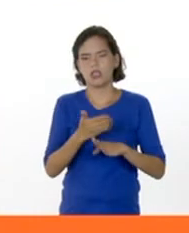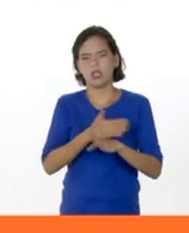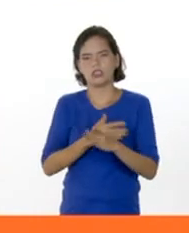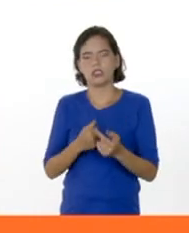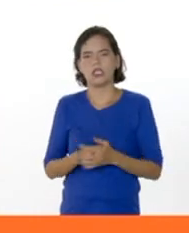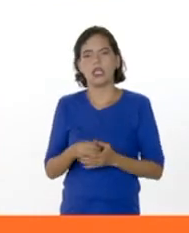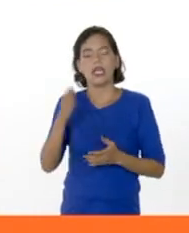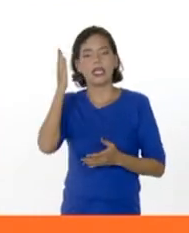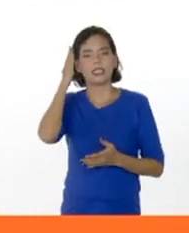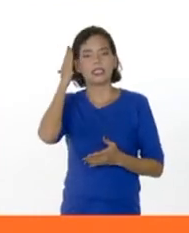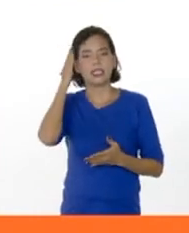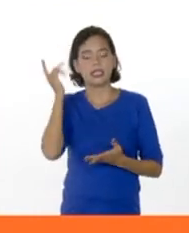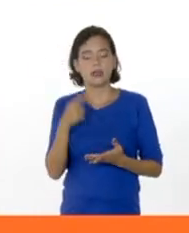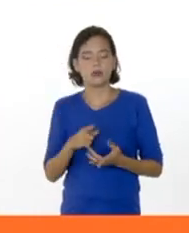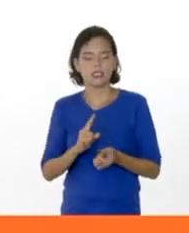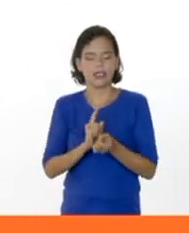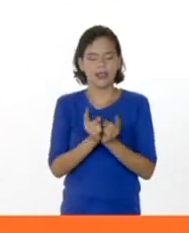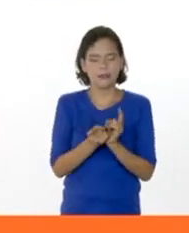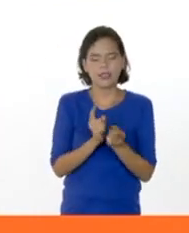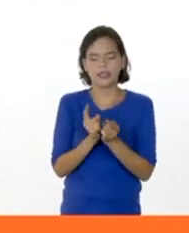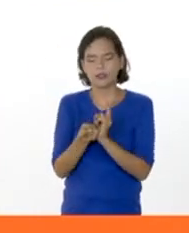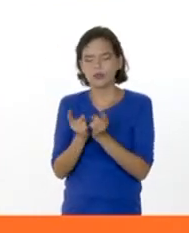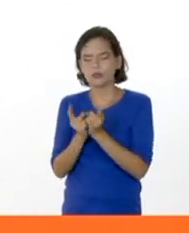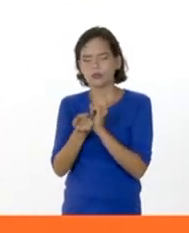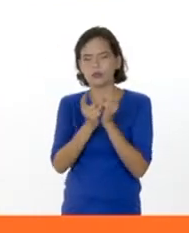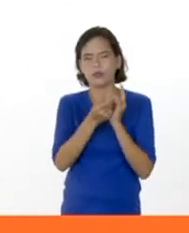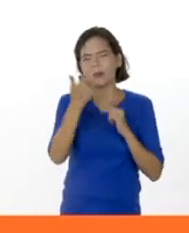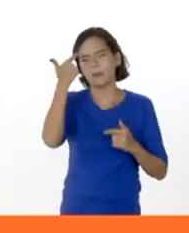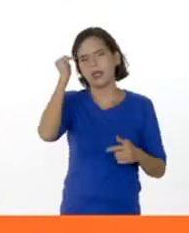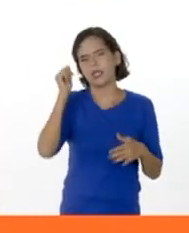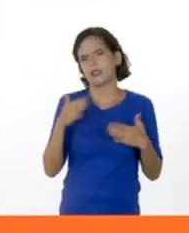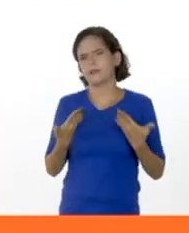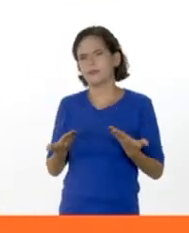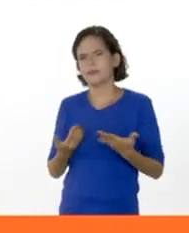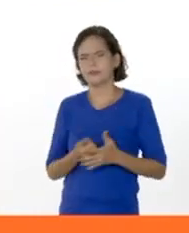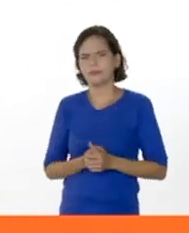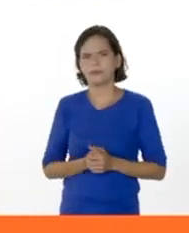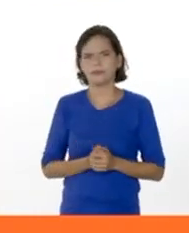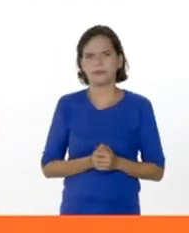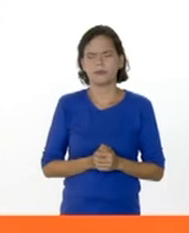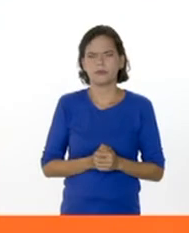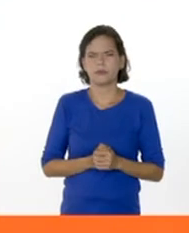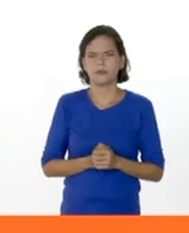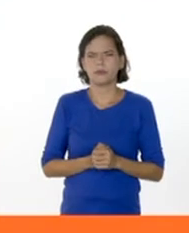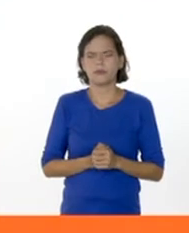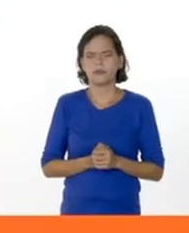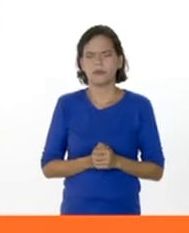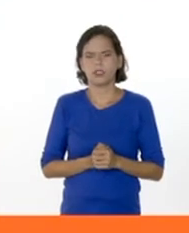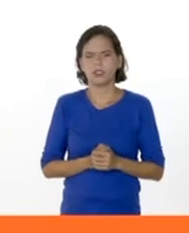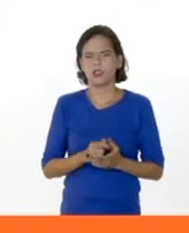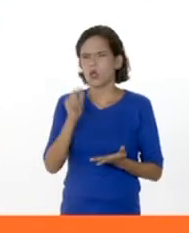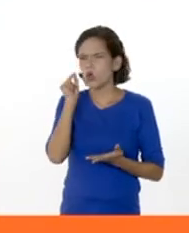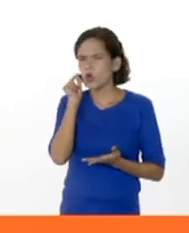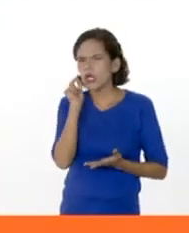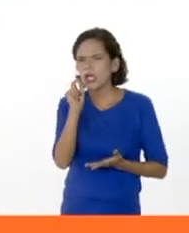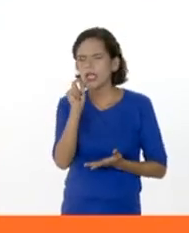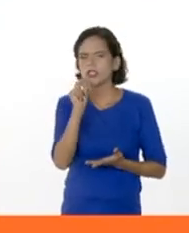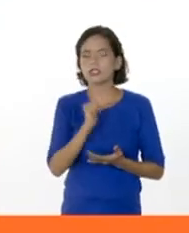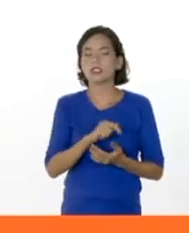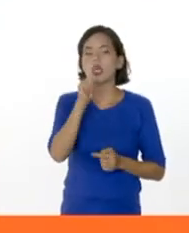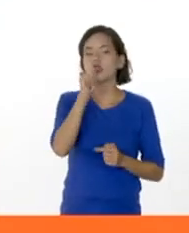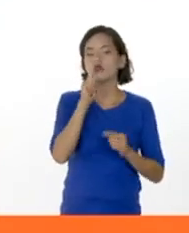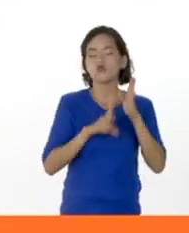el cerebro se está remodelando. ¿Para qué? Para concretizar su